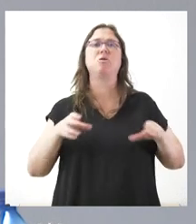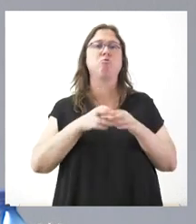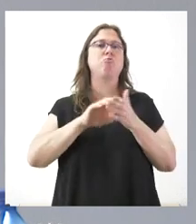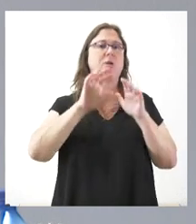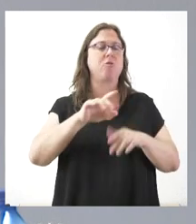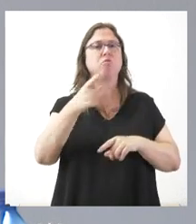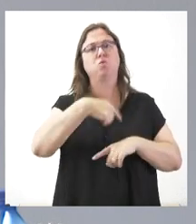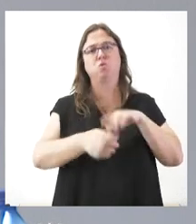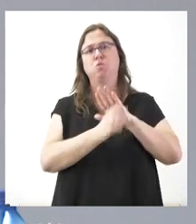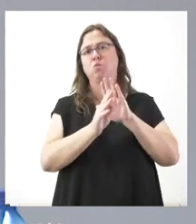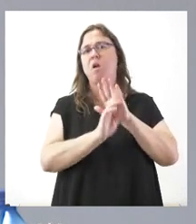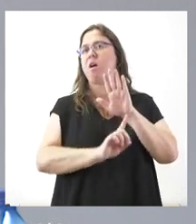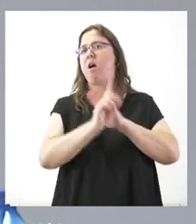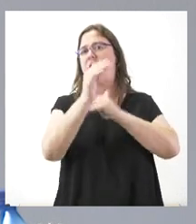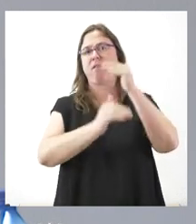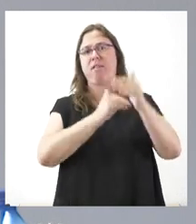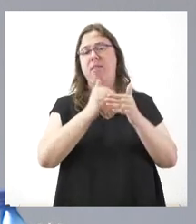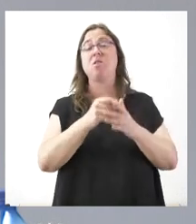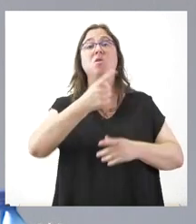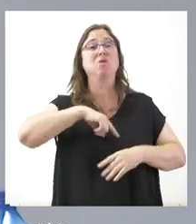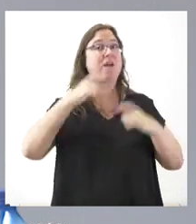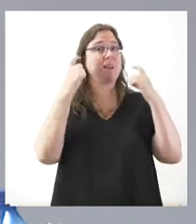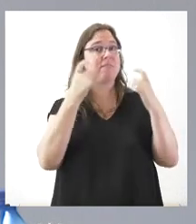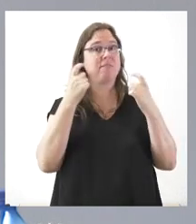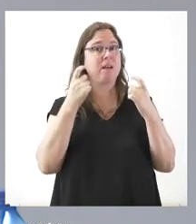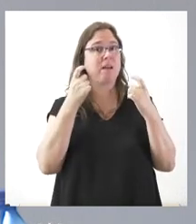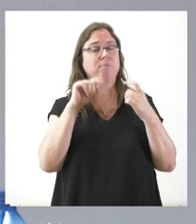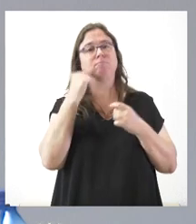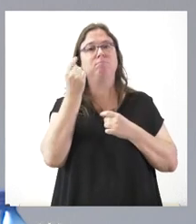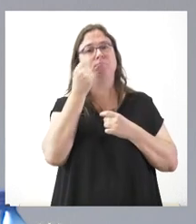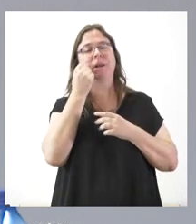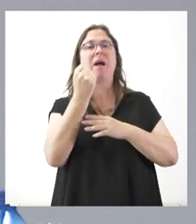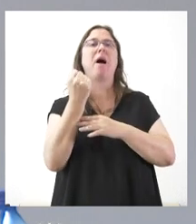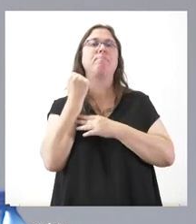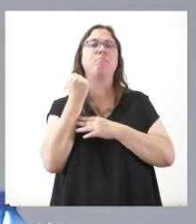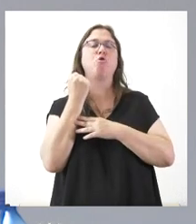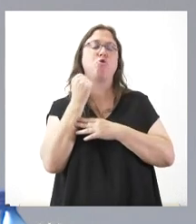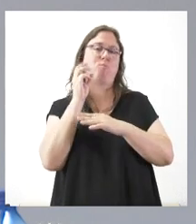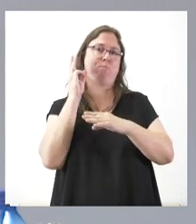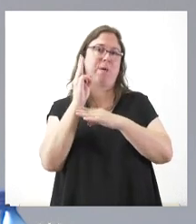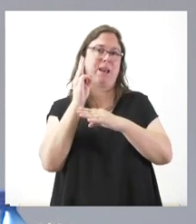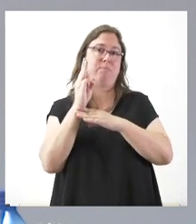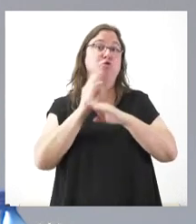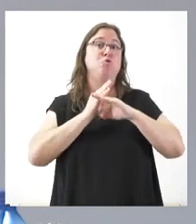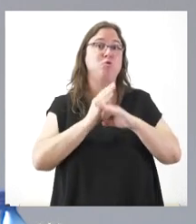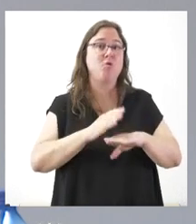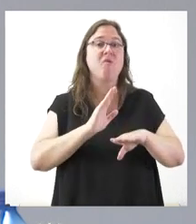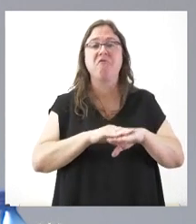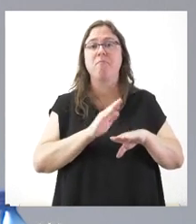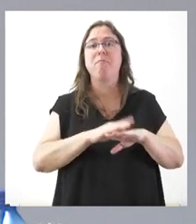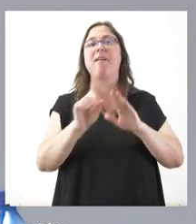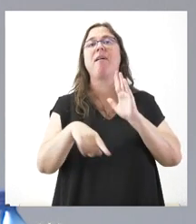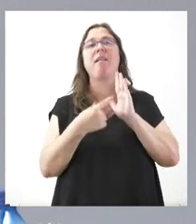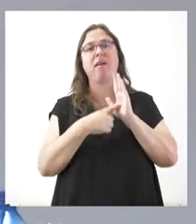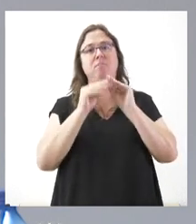Vamos a seguir avanzando en esa dirección y vamos a intentar encontrar el respaldo y el apoyo parlamentario suficiente para que la ley se